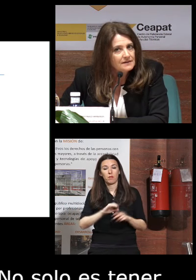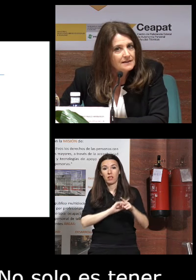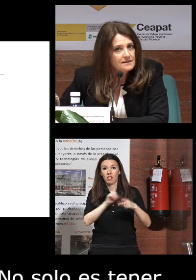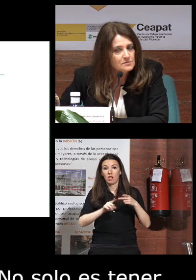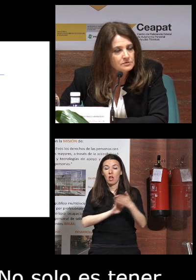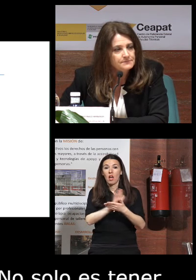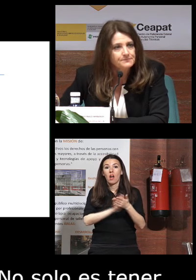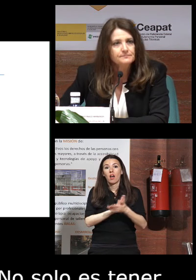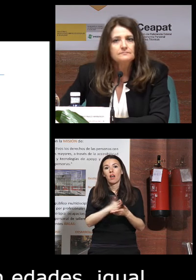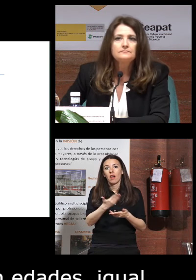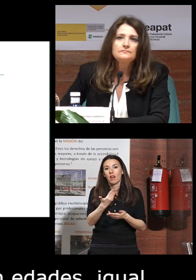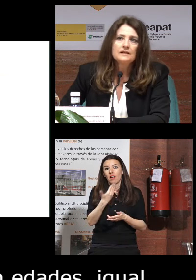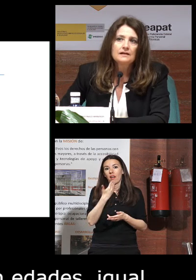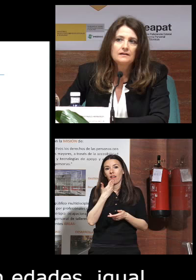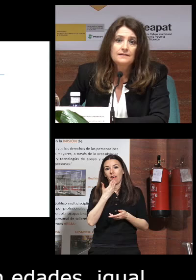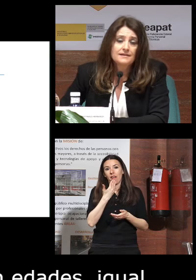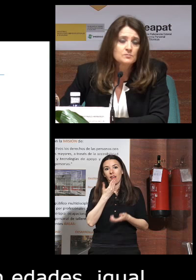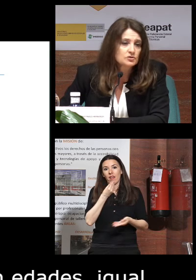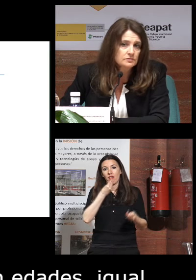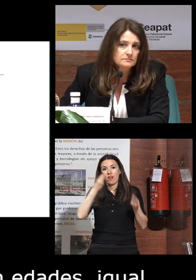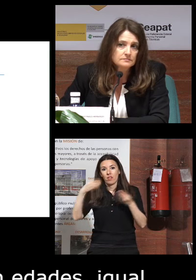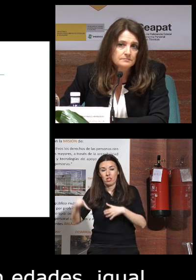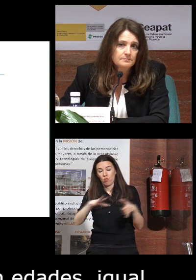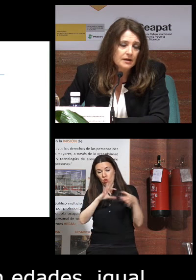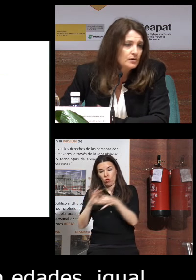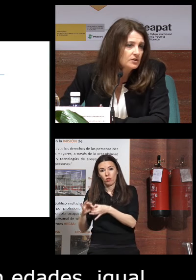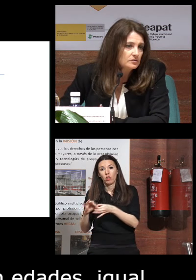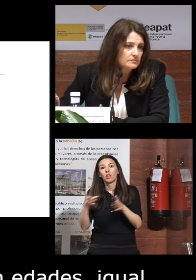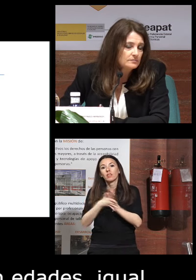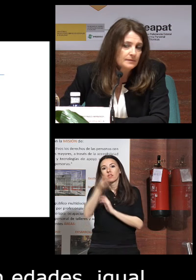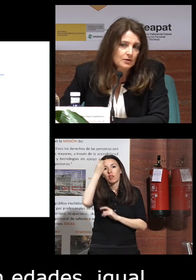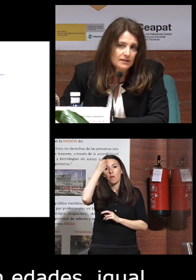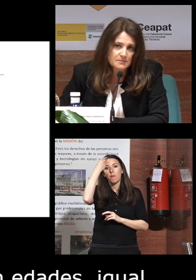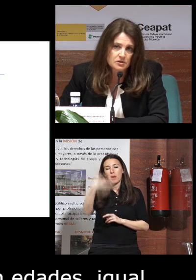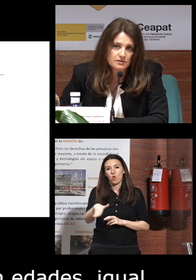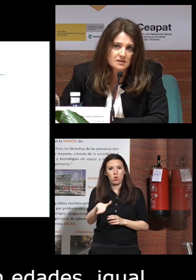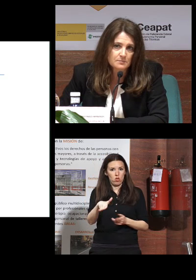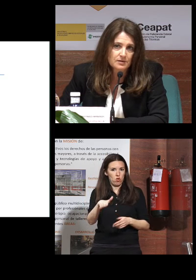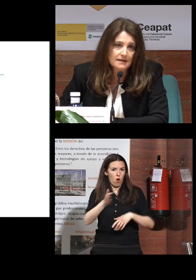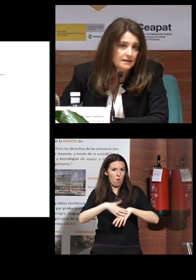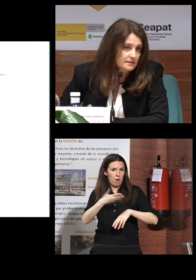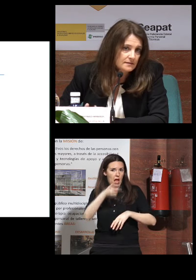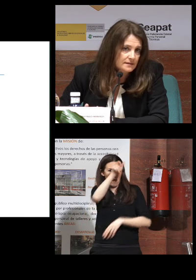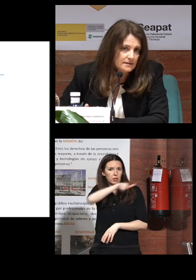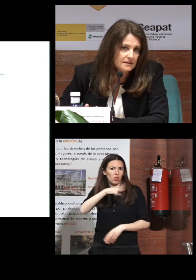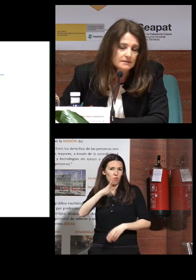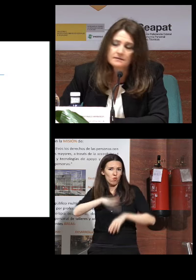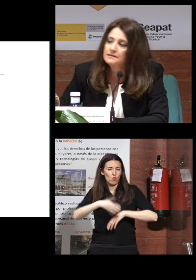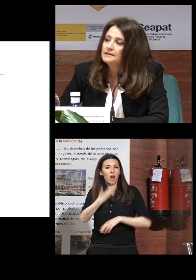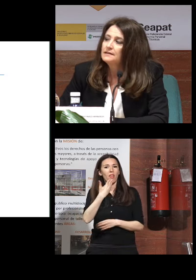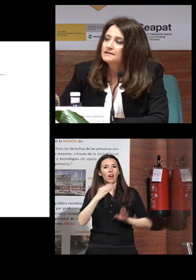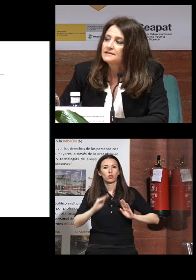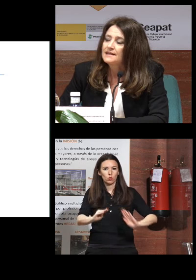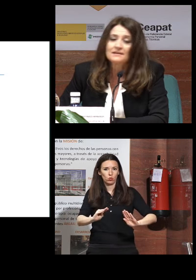edadismo el edadismo es un prejuicio para con las personas por la edad que tienen